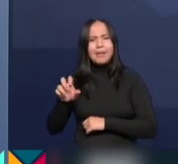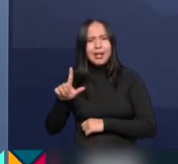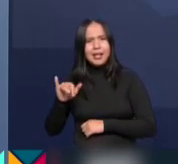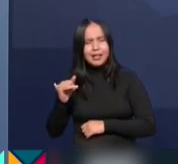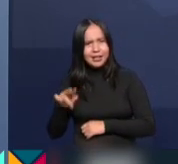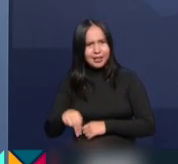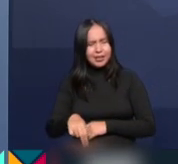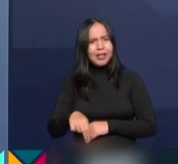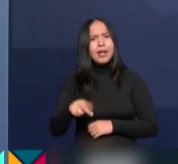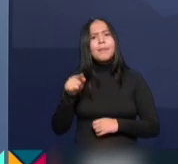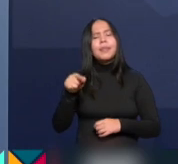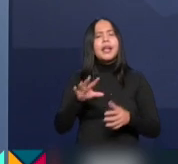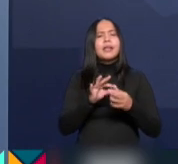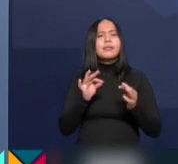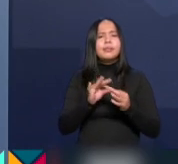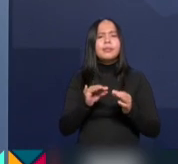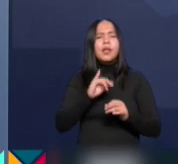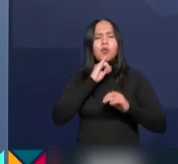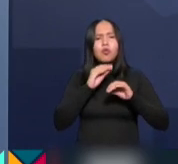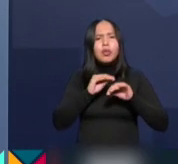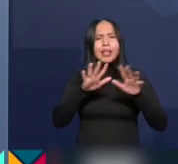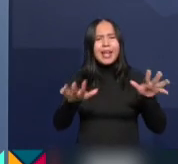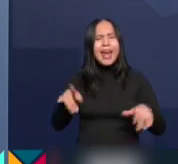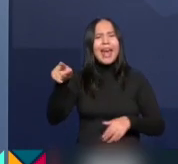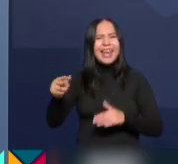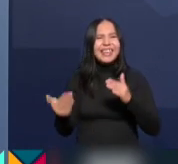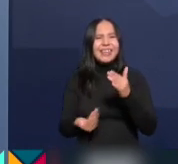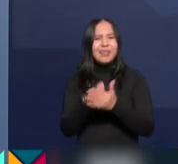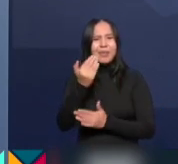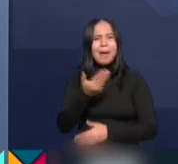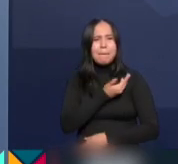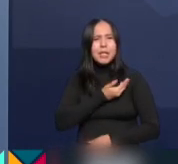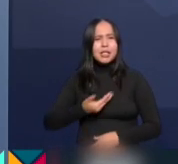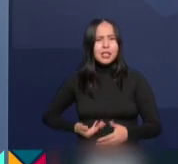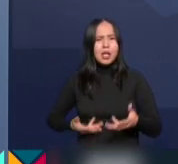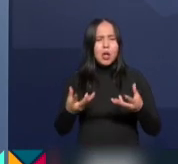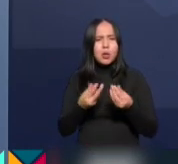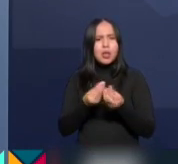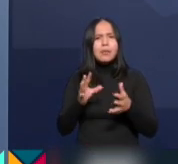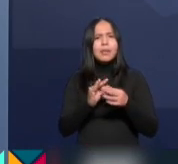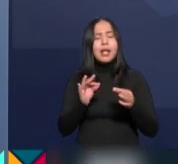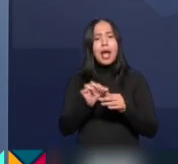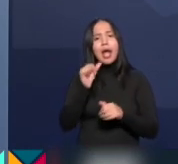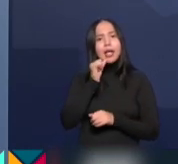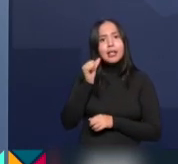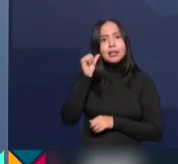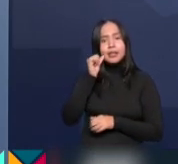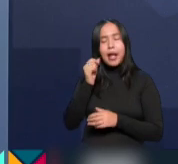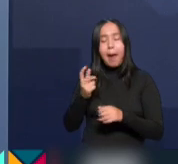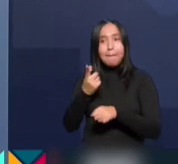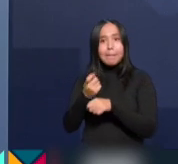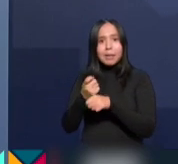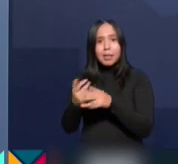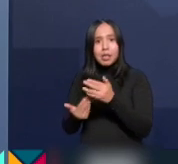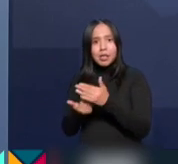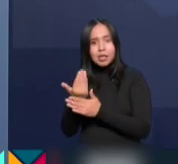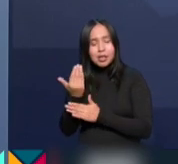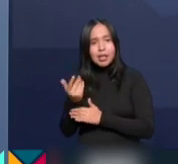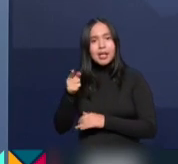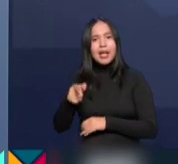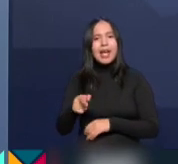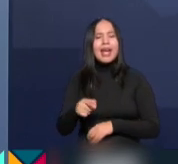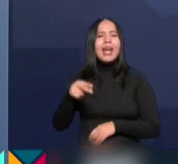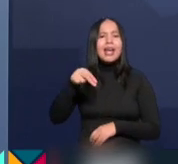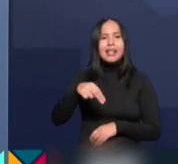dieron un informe durante la conferencia mayanera del presidente López Obrador, en el que detallaron que desde las primeras horas de ayer se pusieron en marcha los planes DN